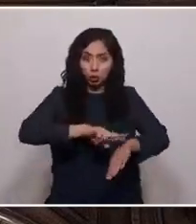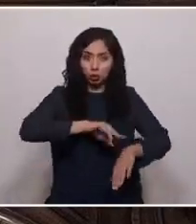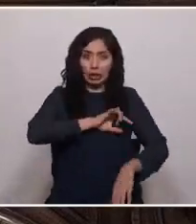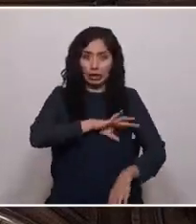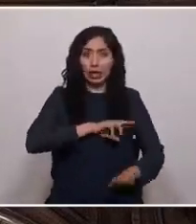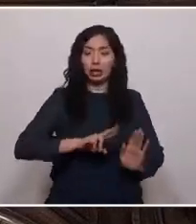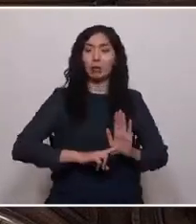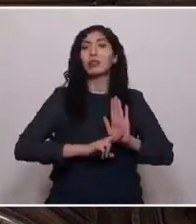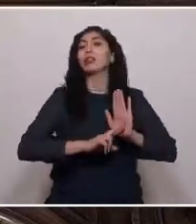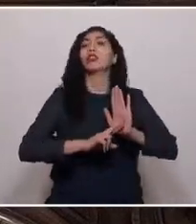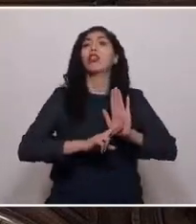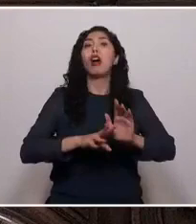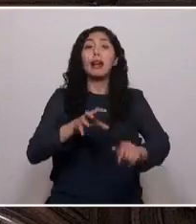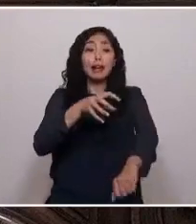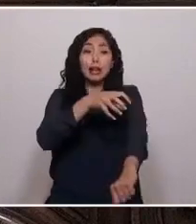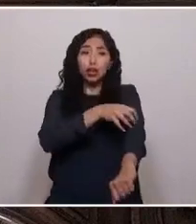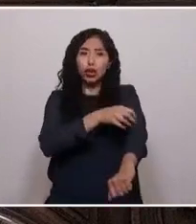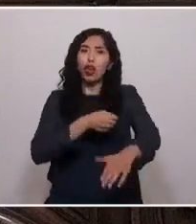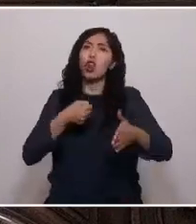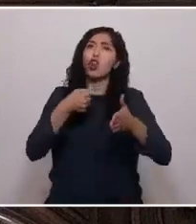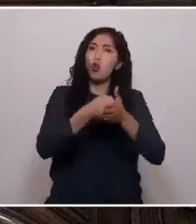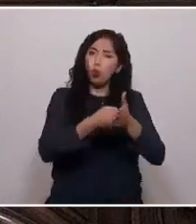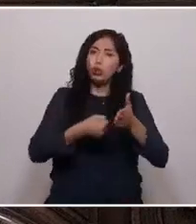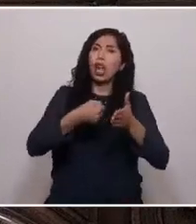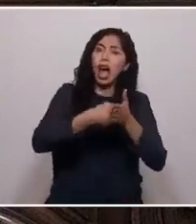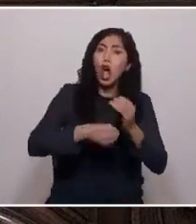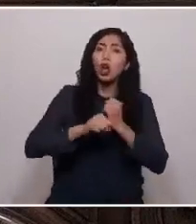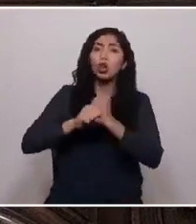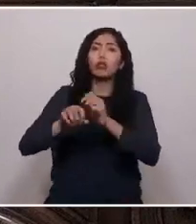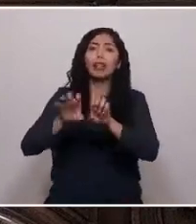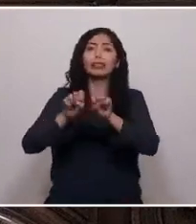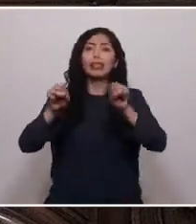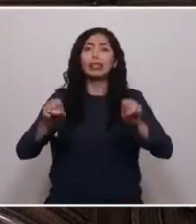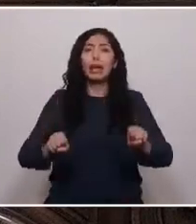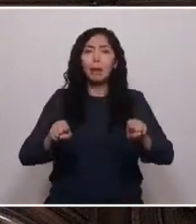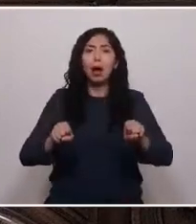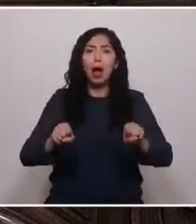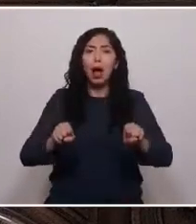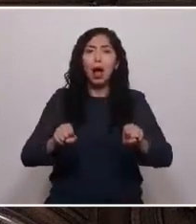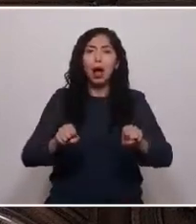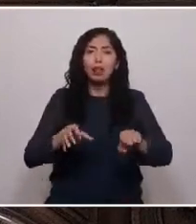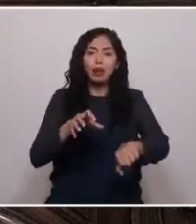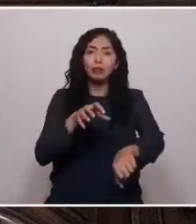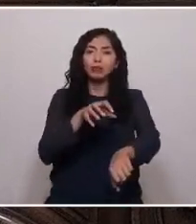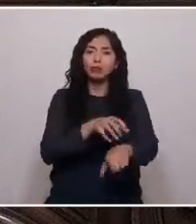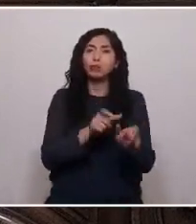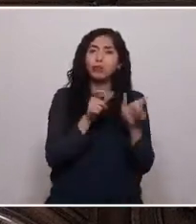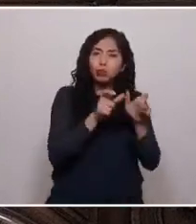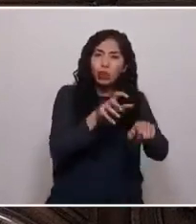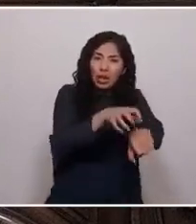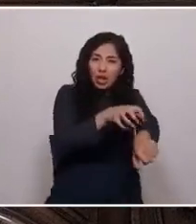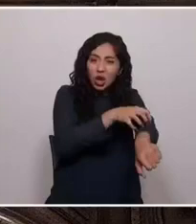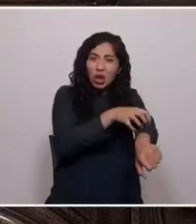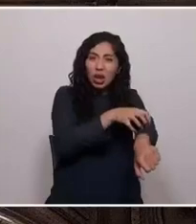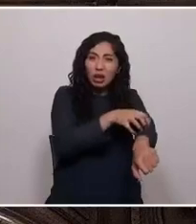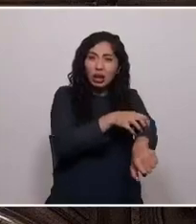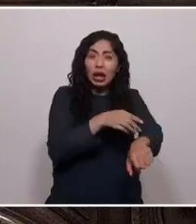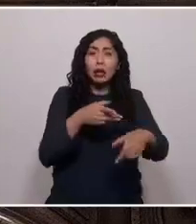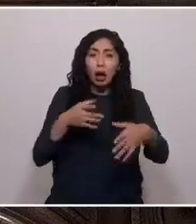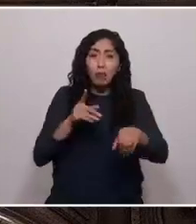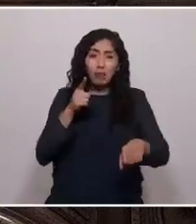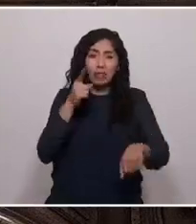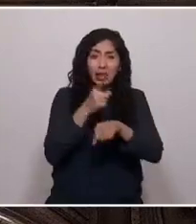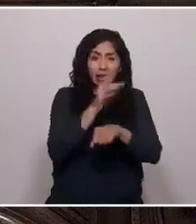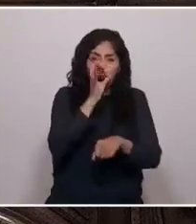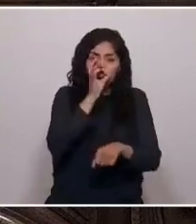la región que sabe de luchar contra un sistema de regionalización que heredamos de la dictadura y que dividió a Chile con